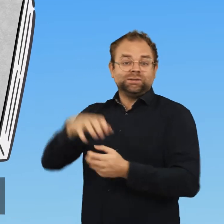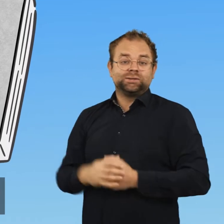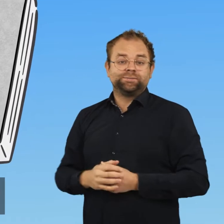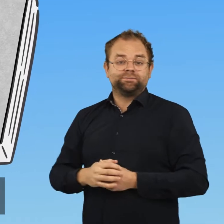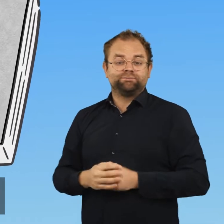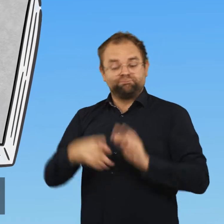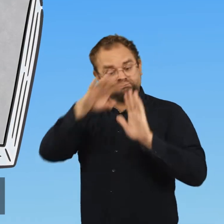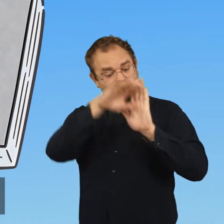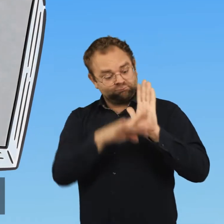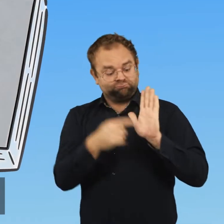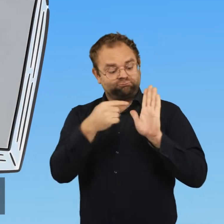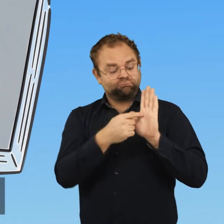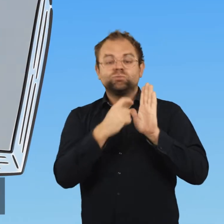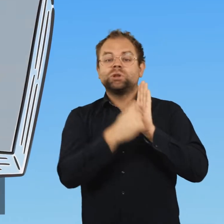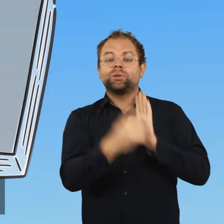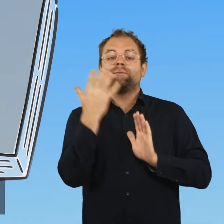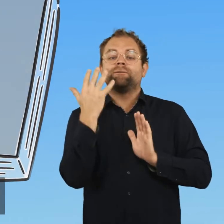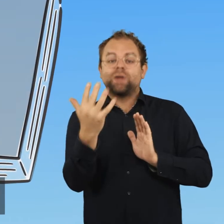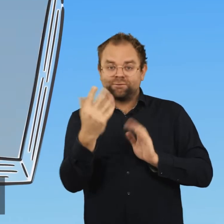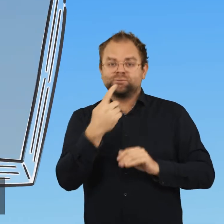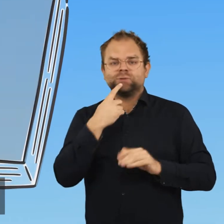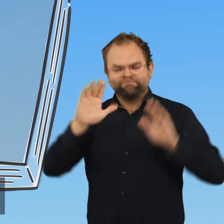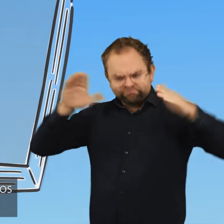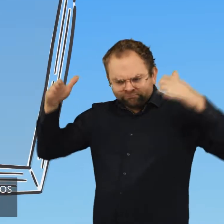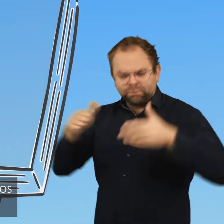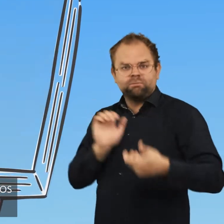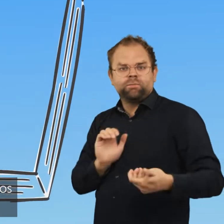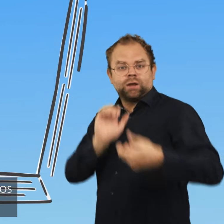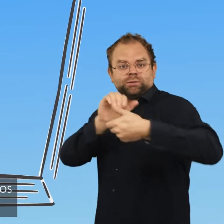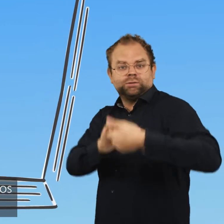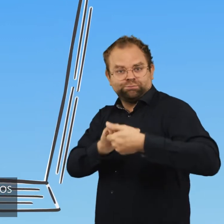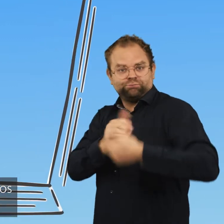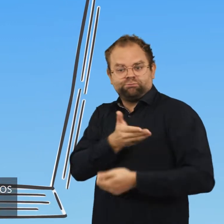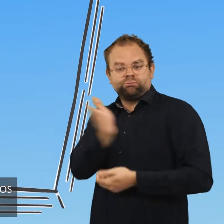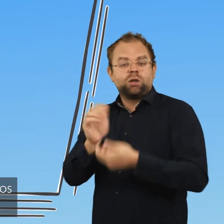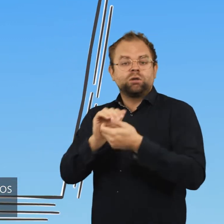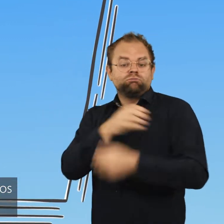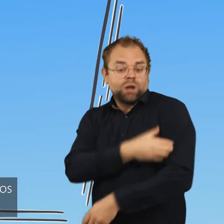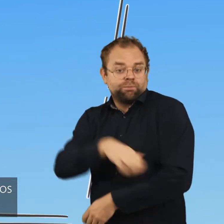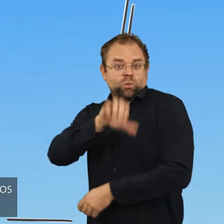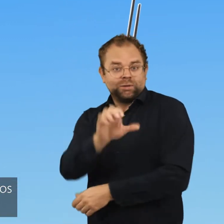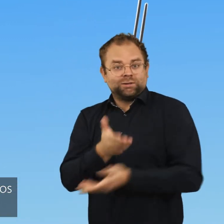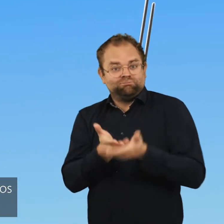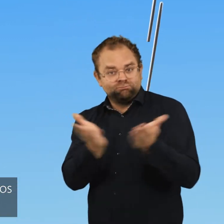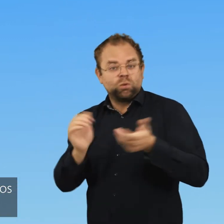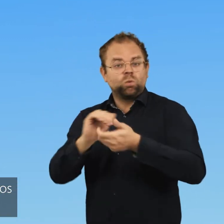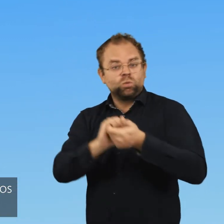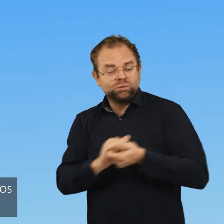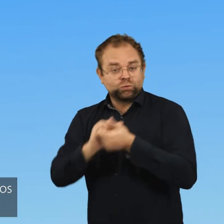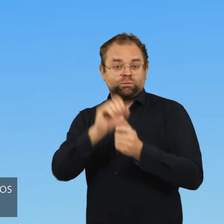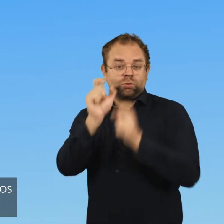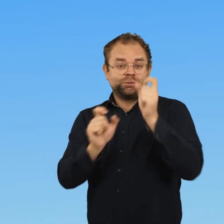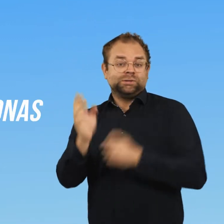El capítulo 5 de estas directrices se centra en las alianzas y el empoderamiento de los organismos de personas con discapacidad,